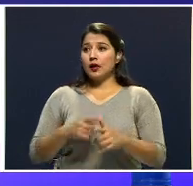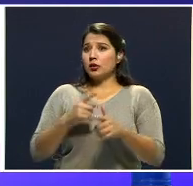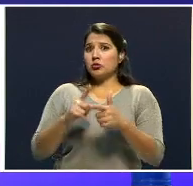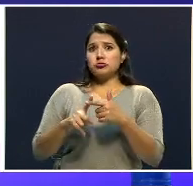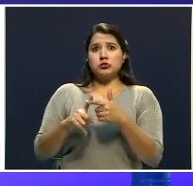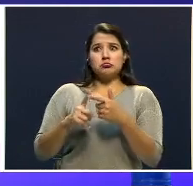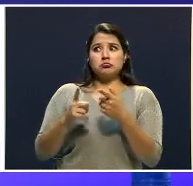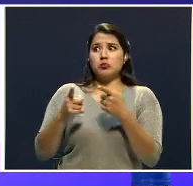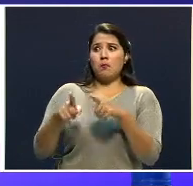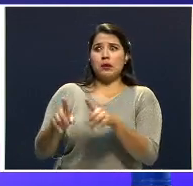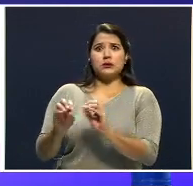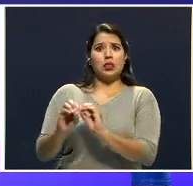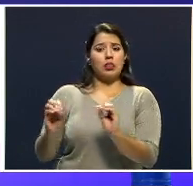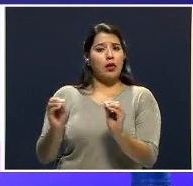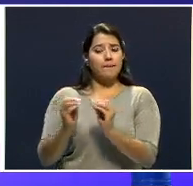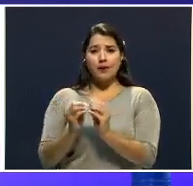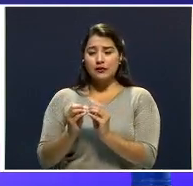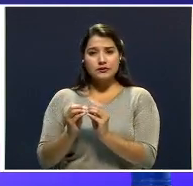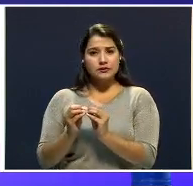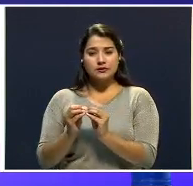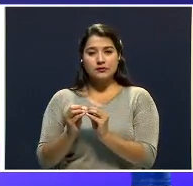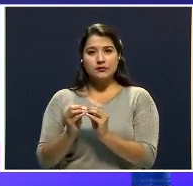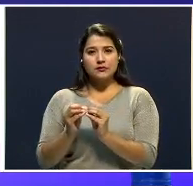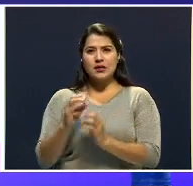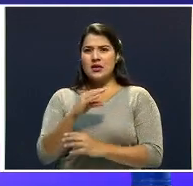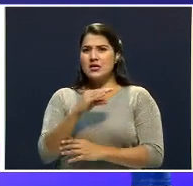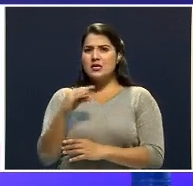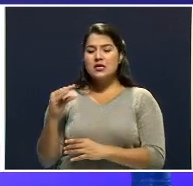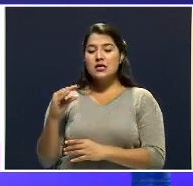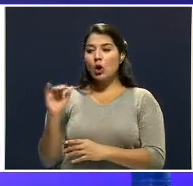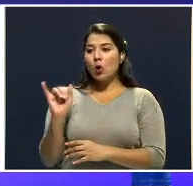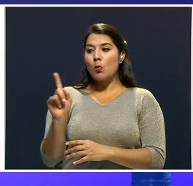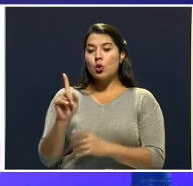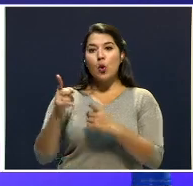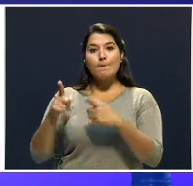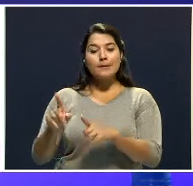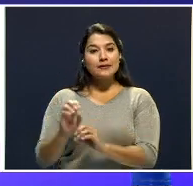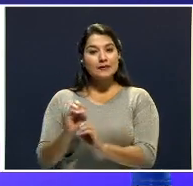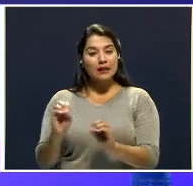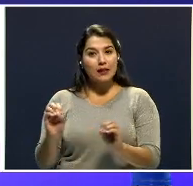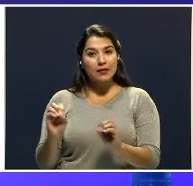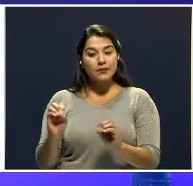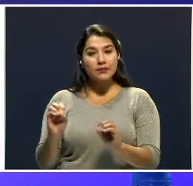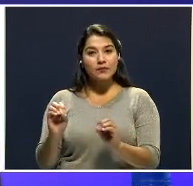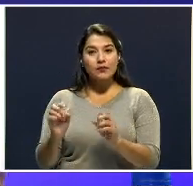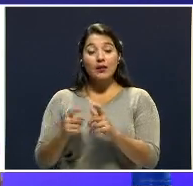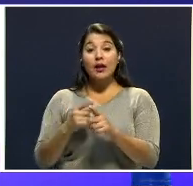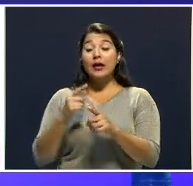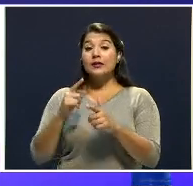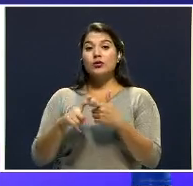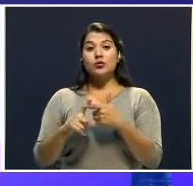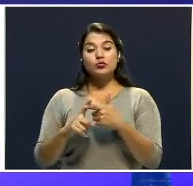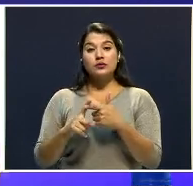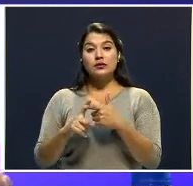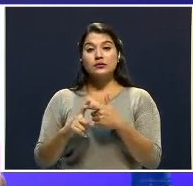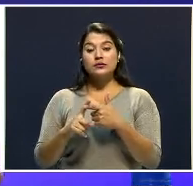nada, y en medio de este no pasa nada. Hay un fuerte